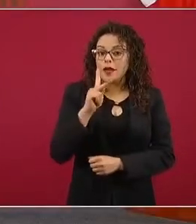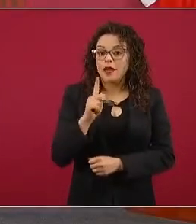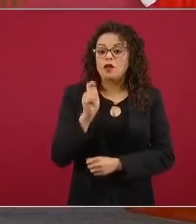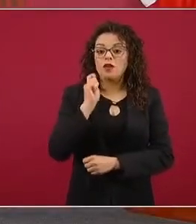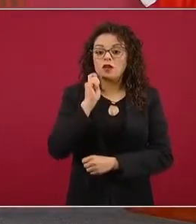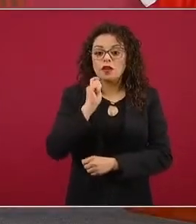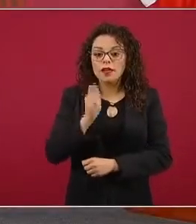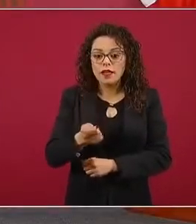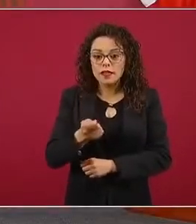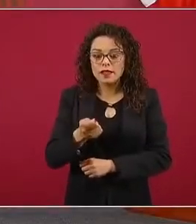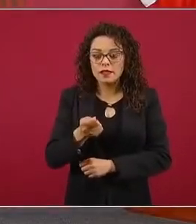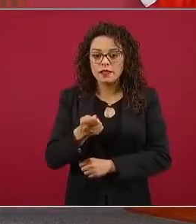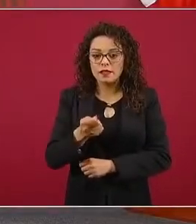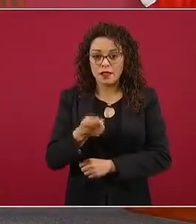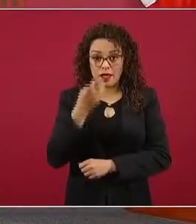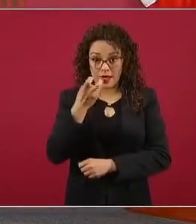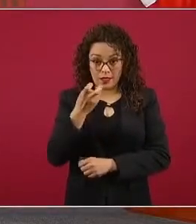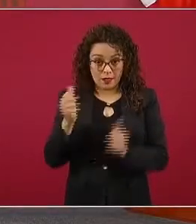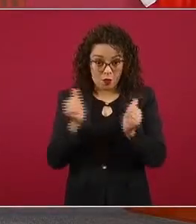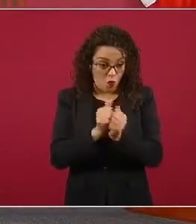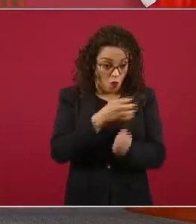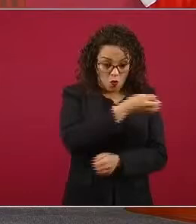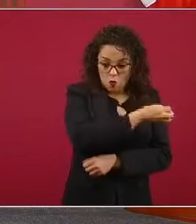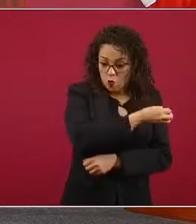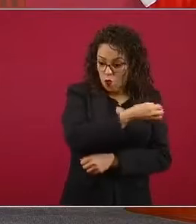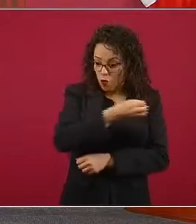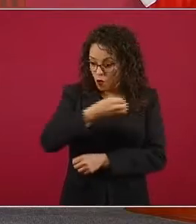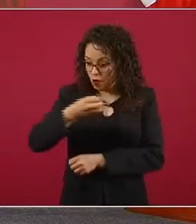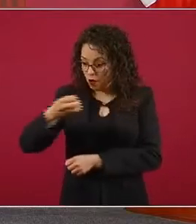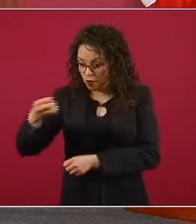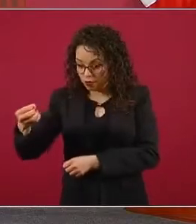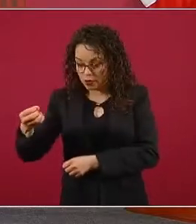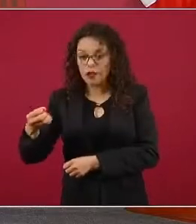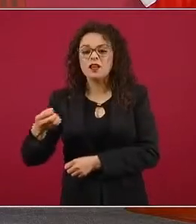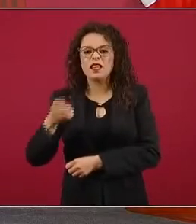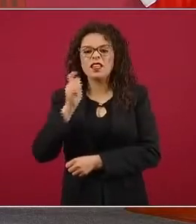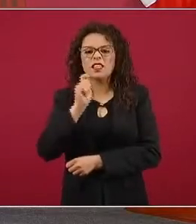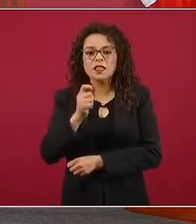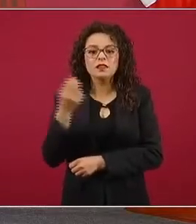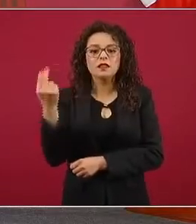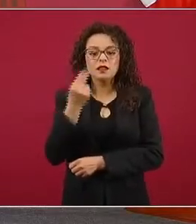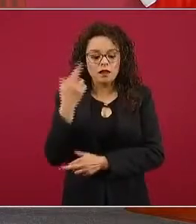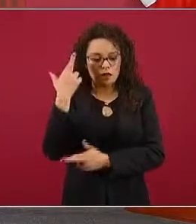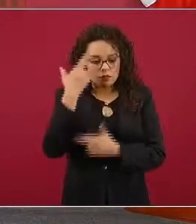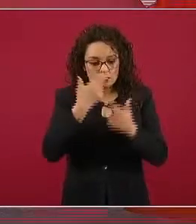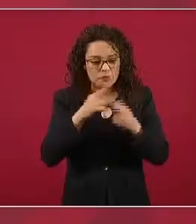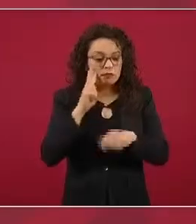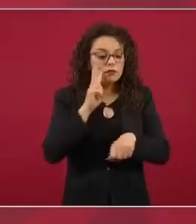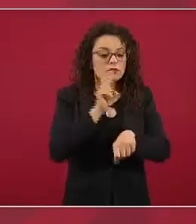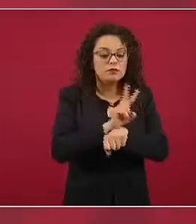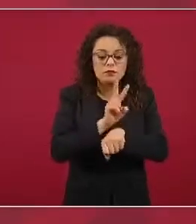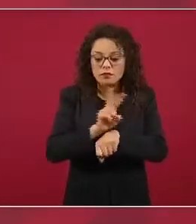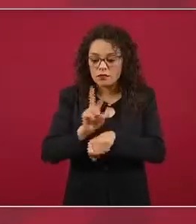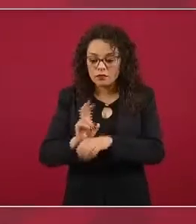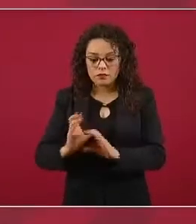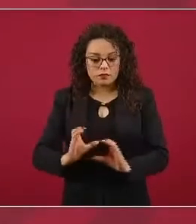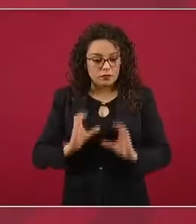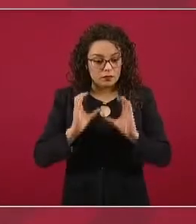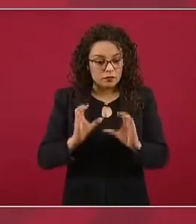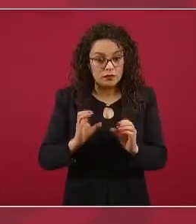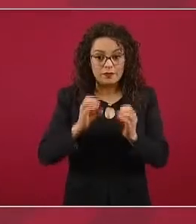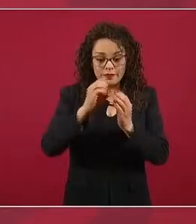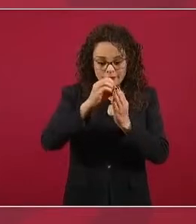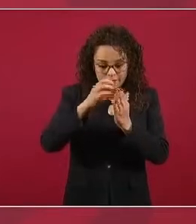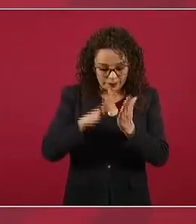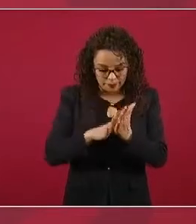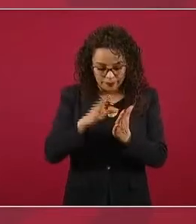esta secuencia ordenada, gradual, observada, cuidada, documentada, es